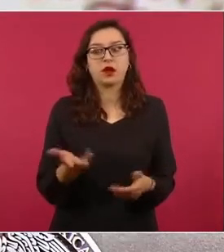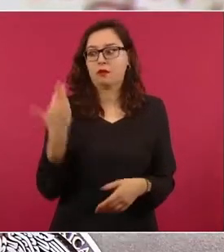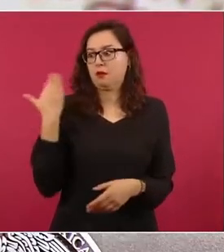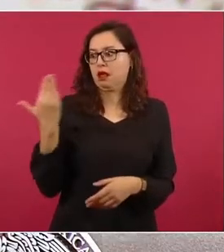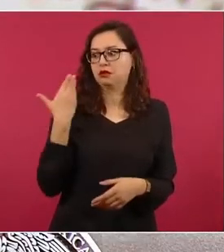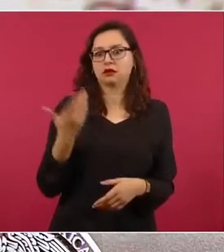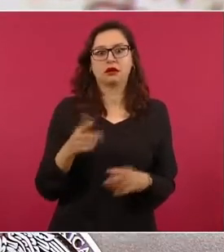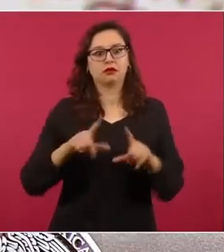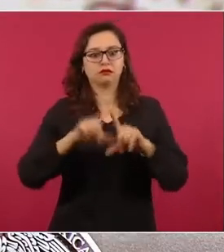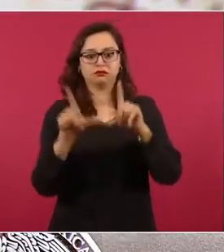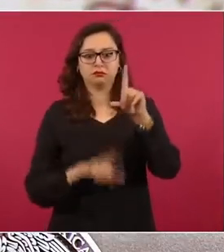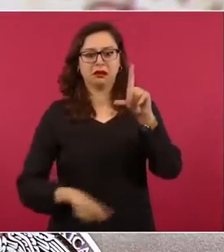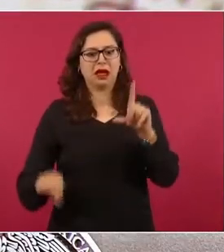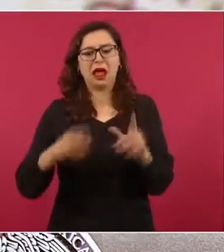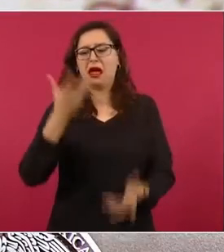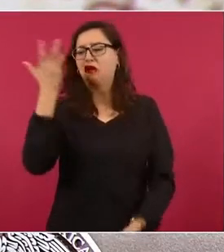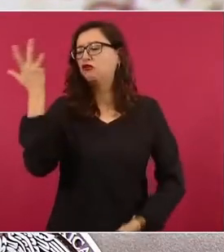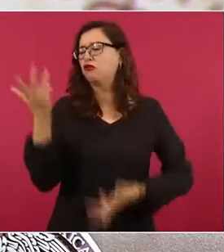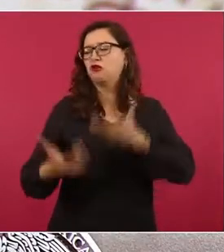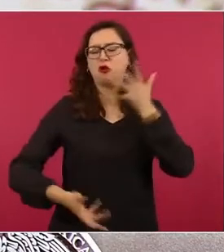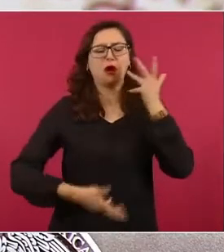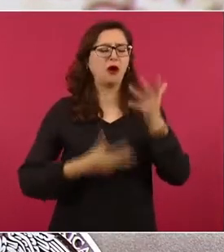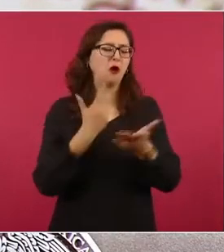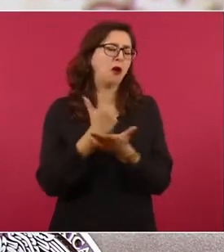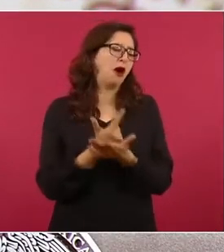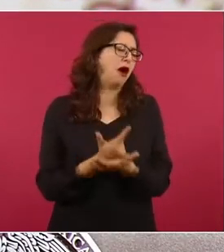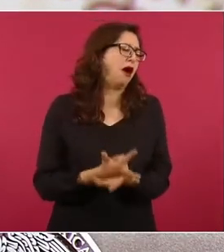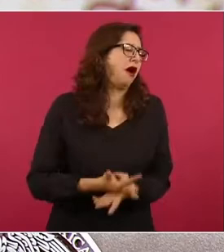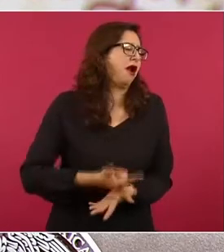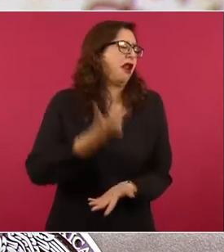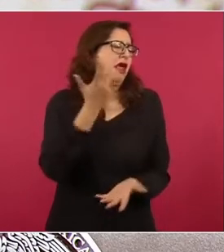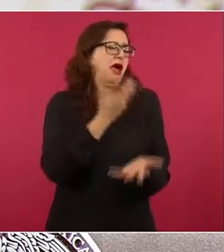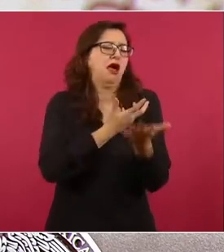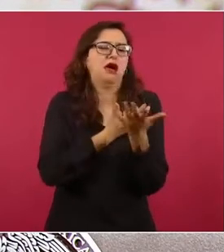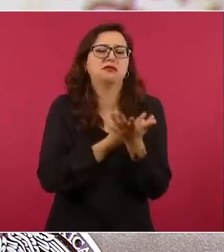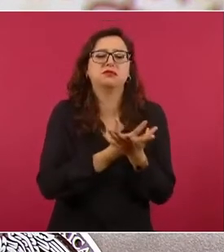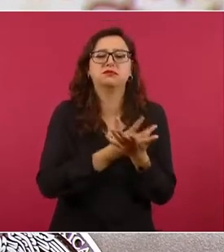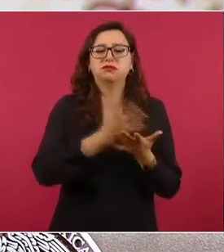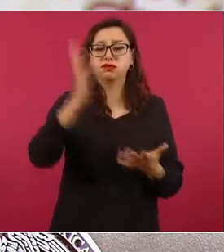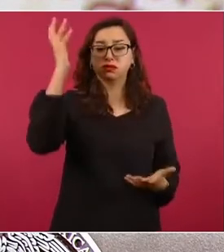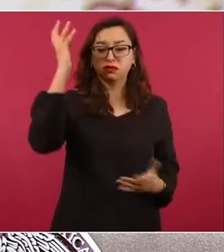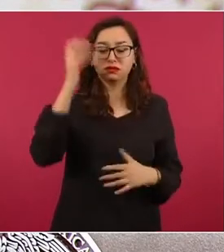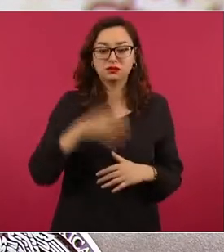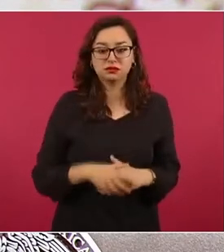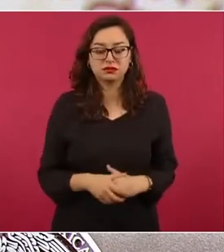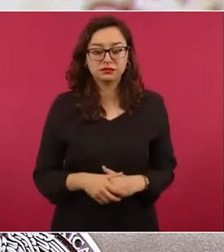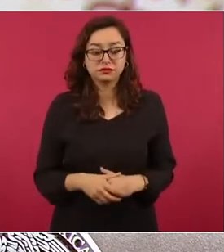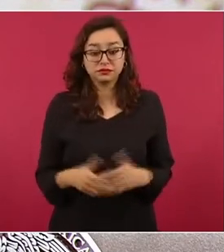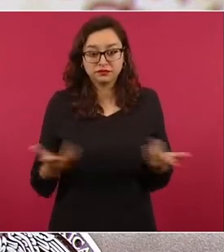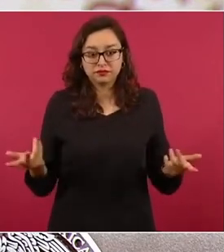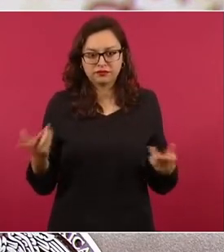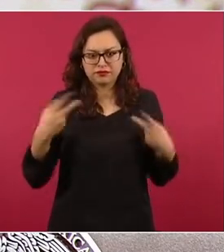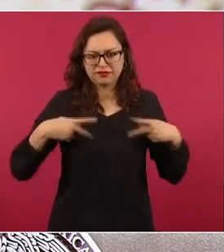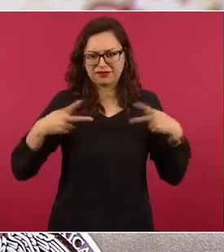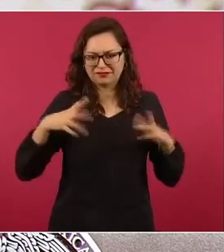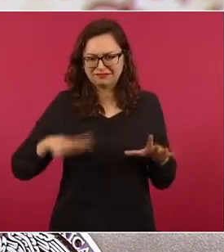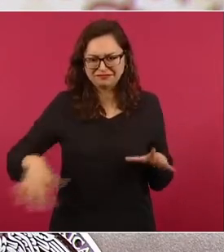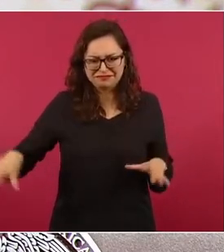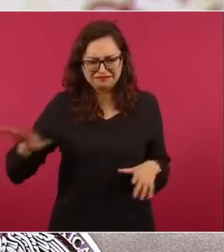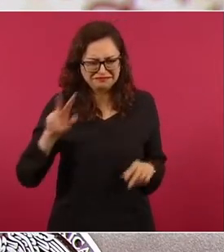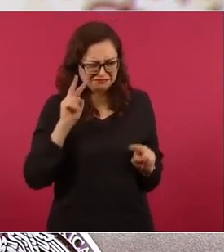y comunicadores, estos alegan censura porque no están acostumbrados al escrutinio público.